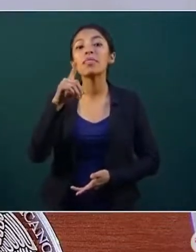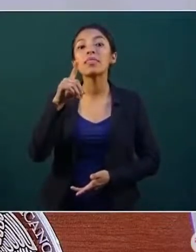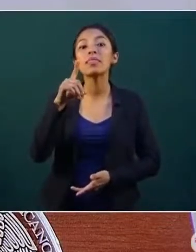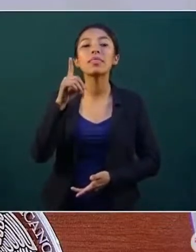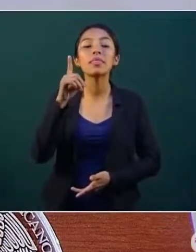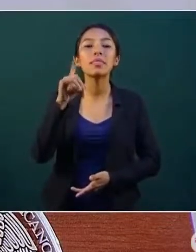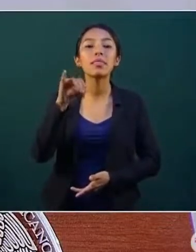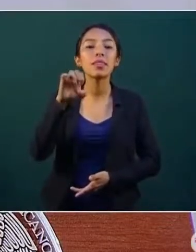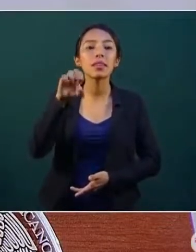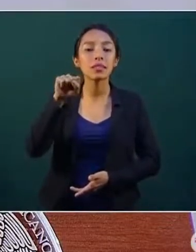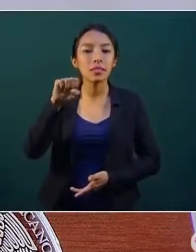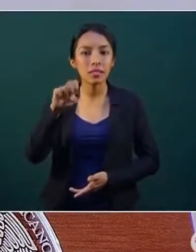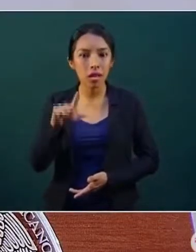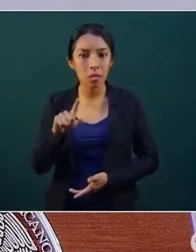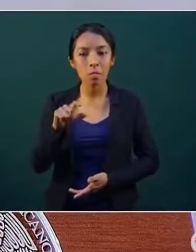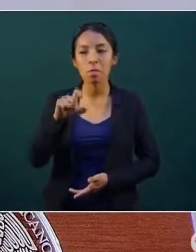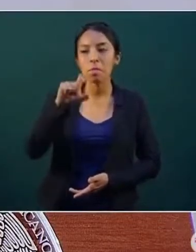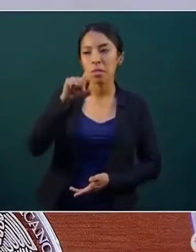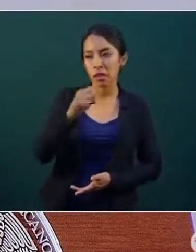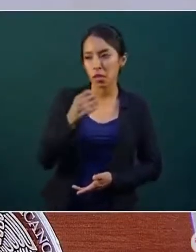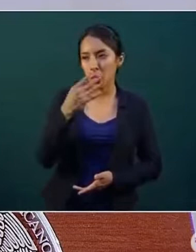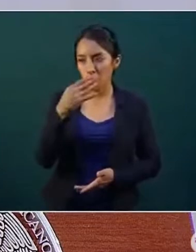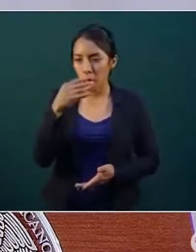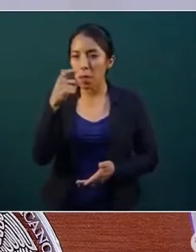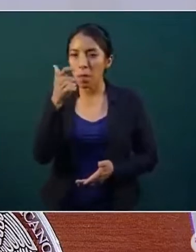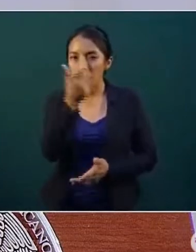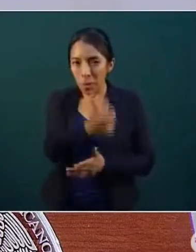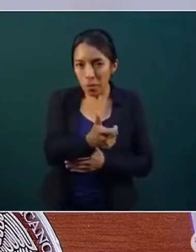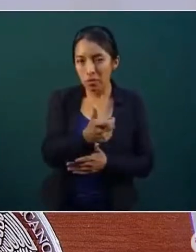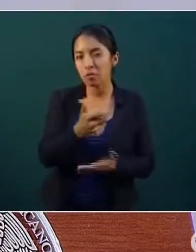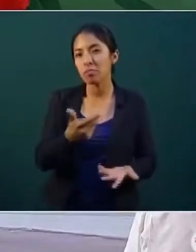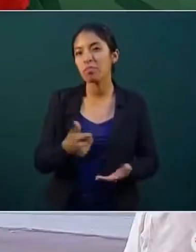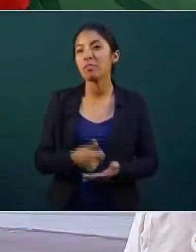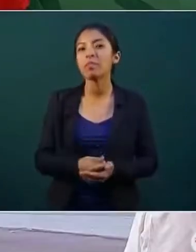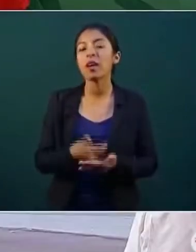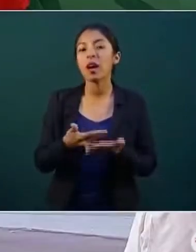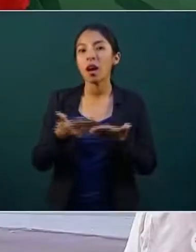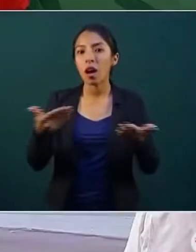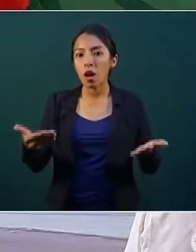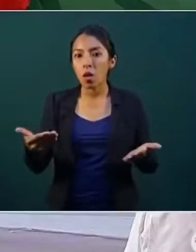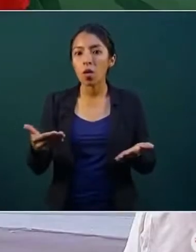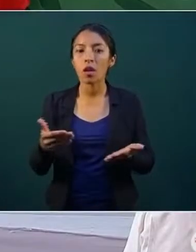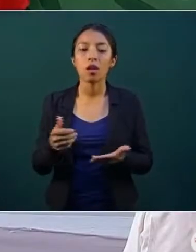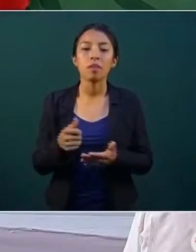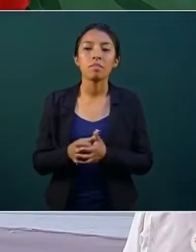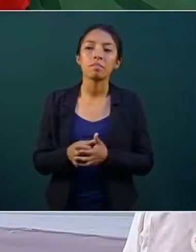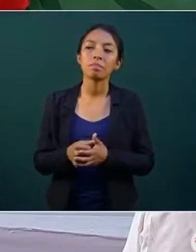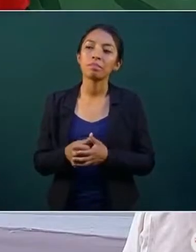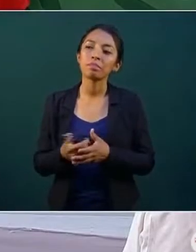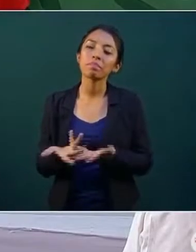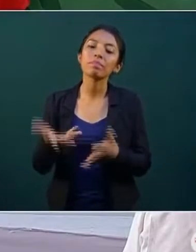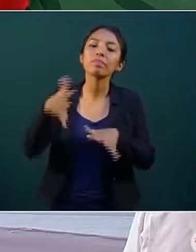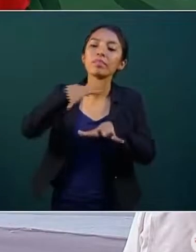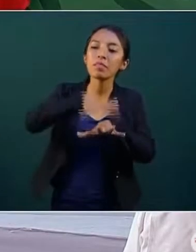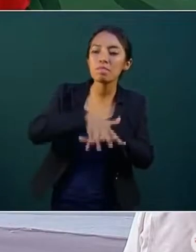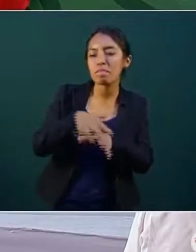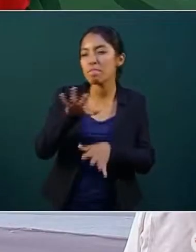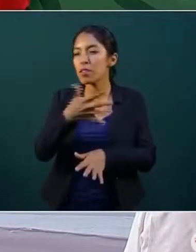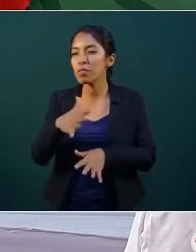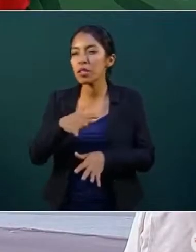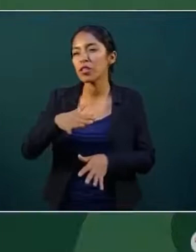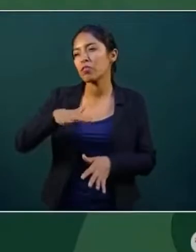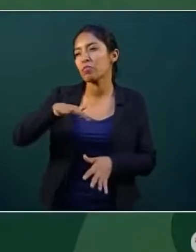64 pesos centavos por litro. La mezcla mexicana de petróleo con corte al 22 de julio promedió 67